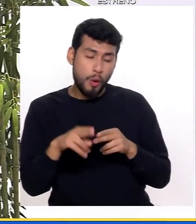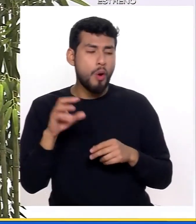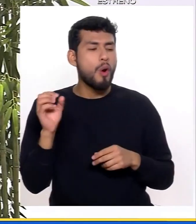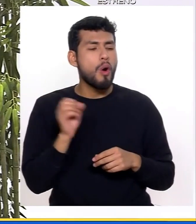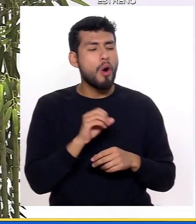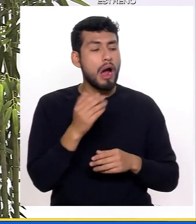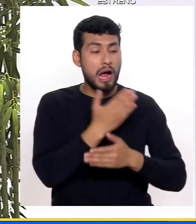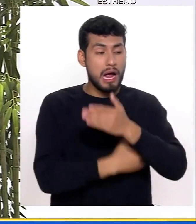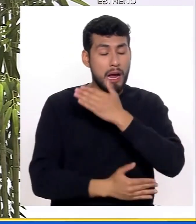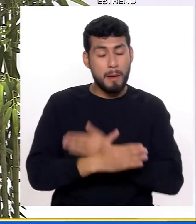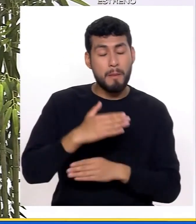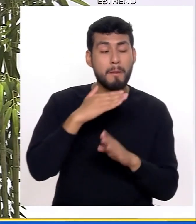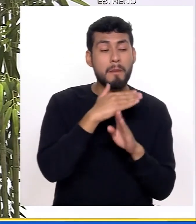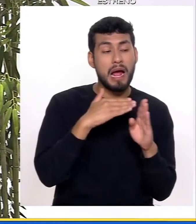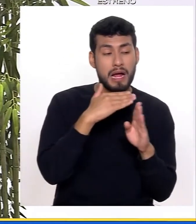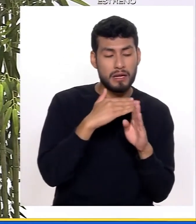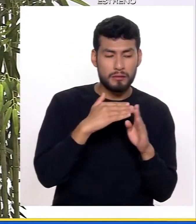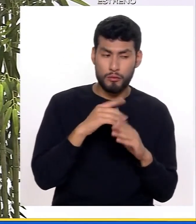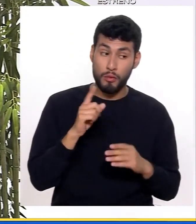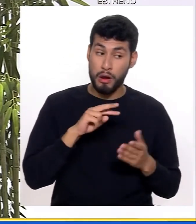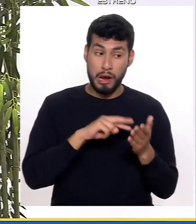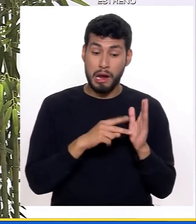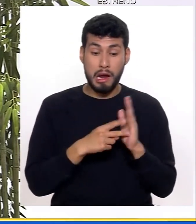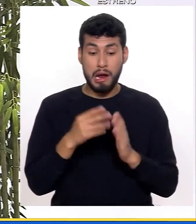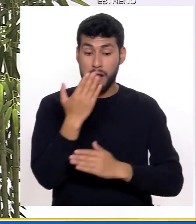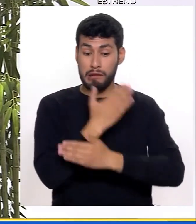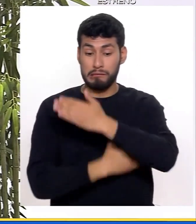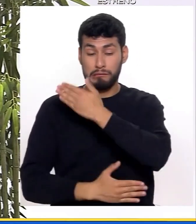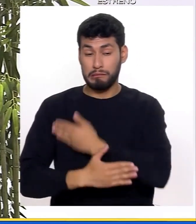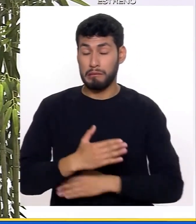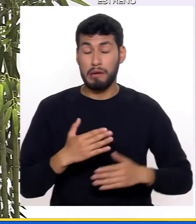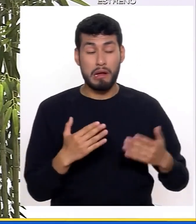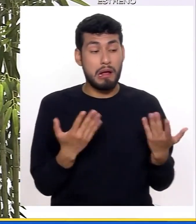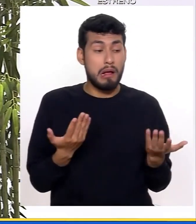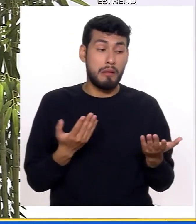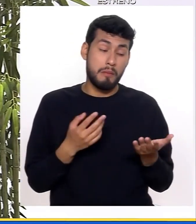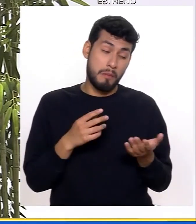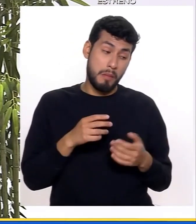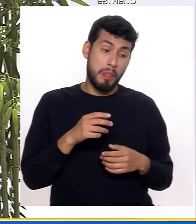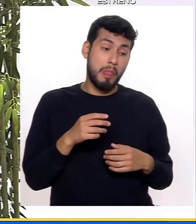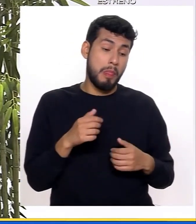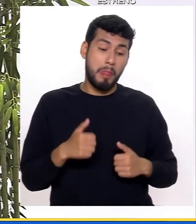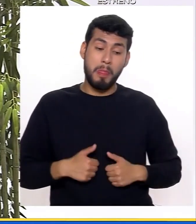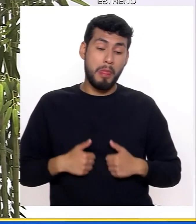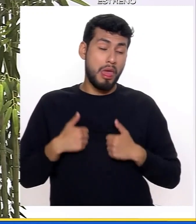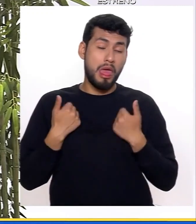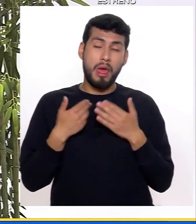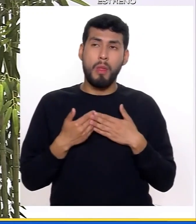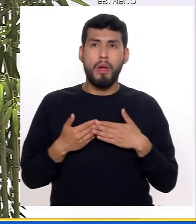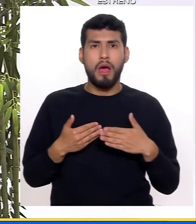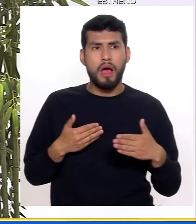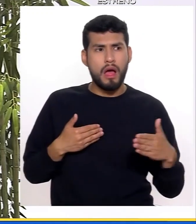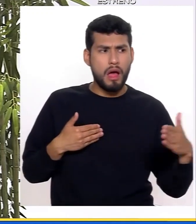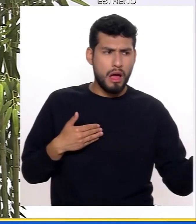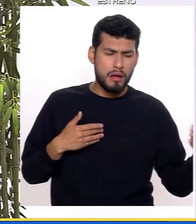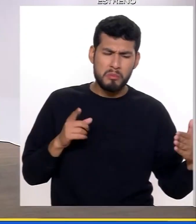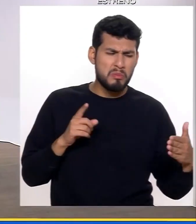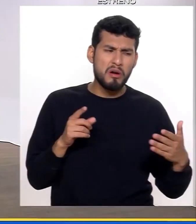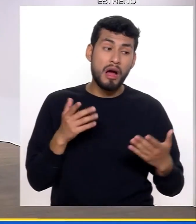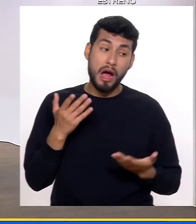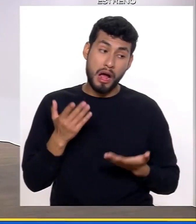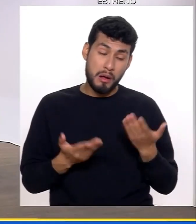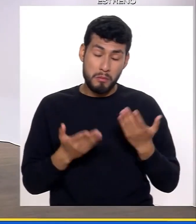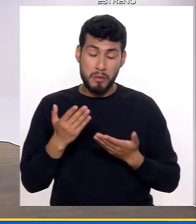parcial también, no necesariamente una persona que está discapacitada va a tener de por vida, digamos, esta disfunción,